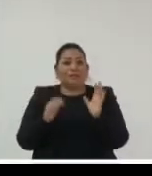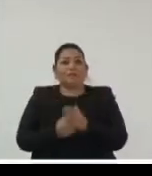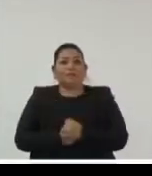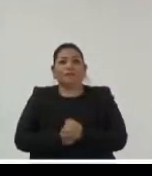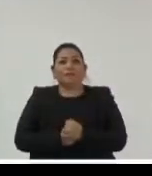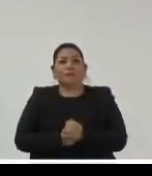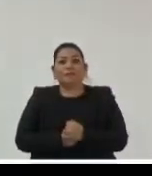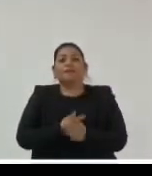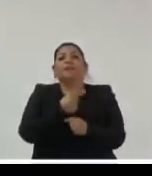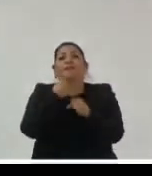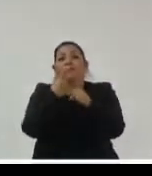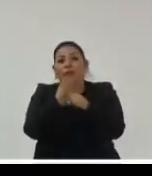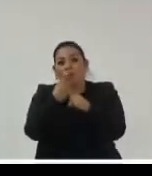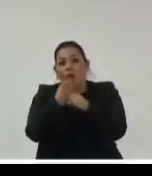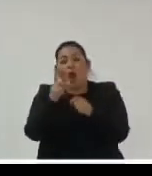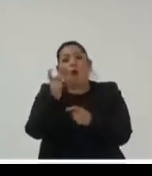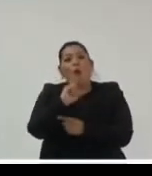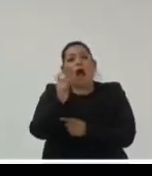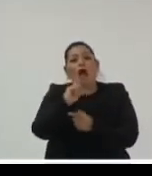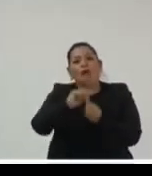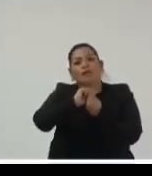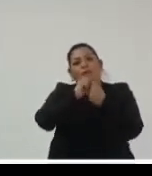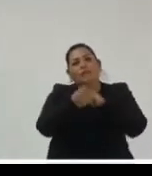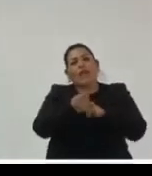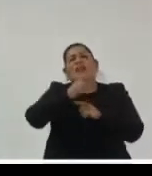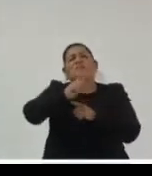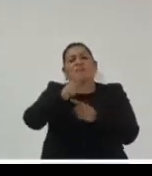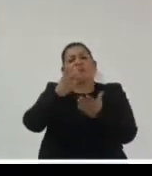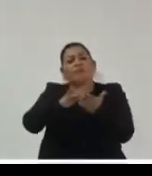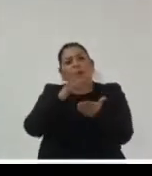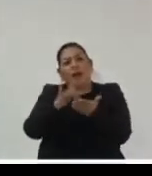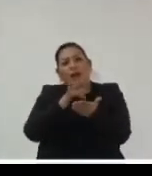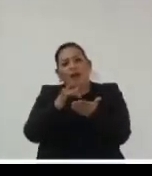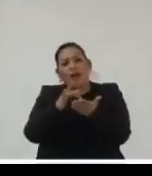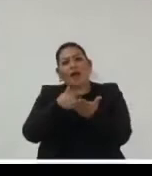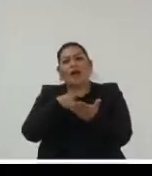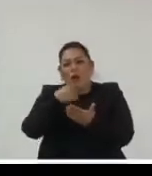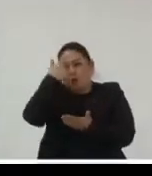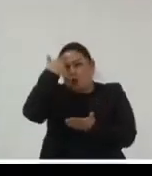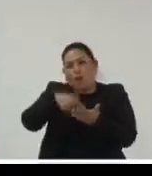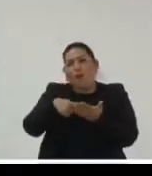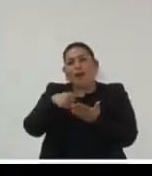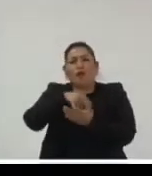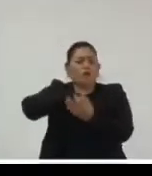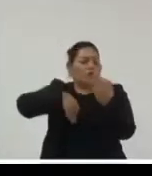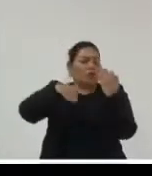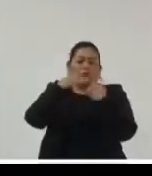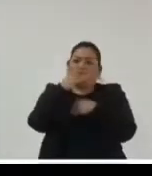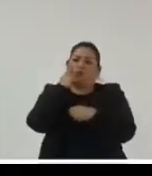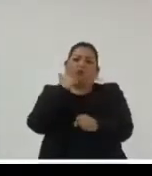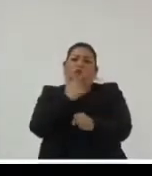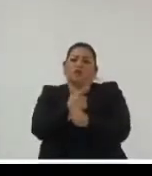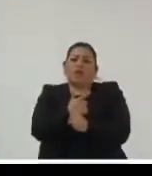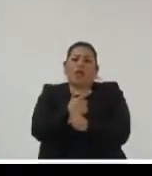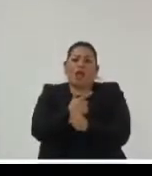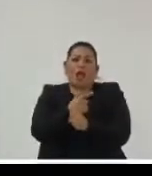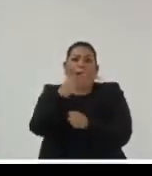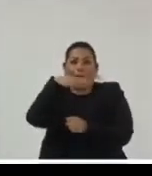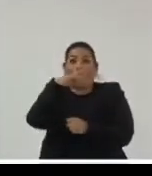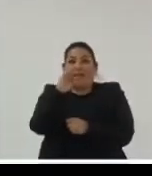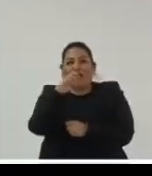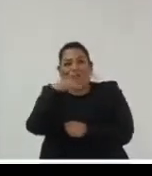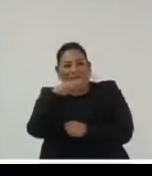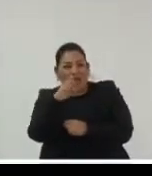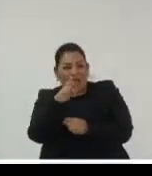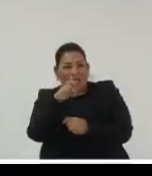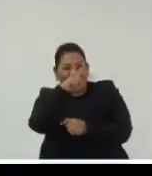primero cuando hablamos de transformación digital ¿verdad? este yo creo que todos hemos visto algún meme como estos en